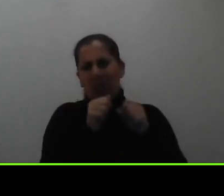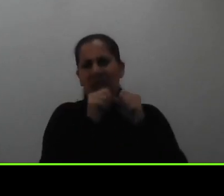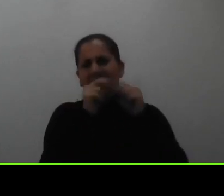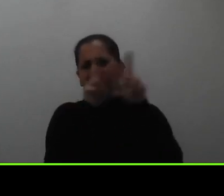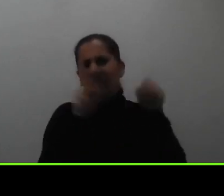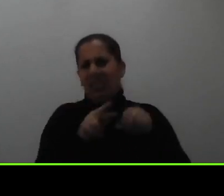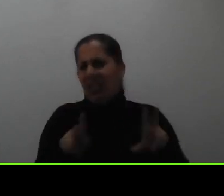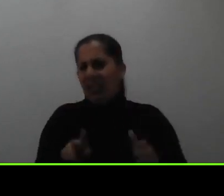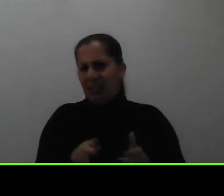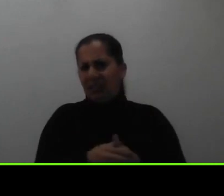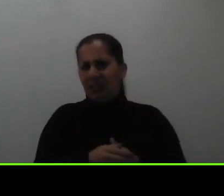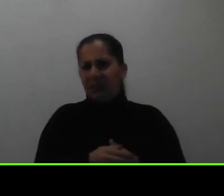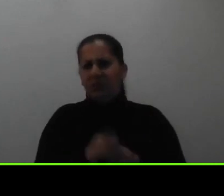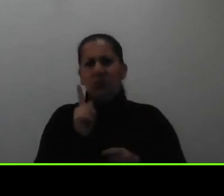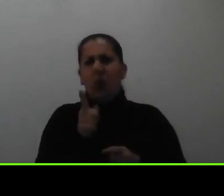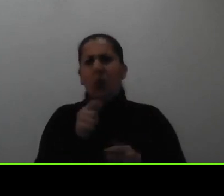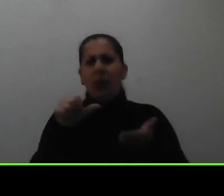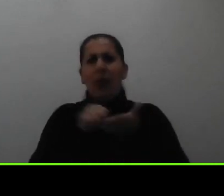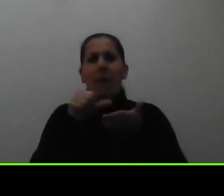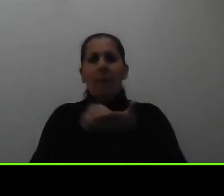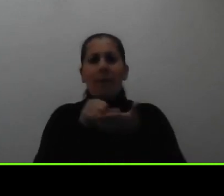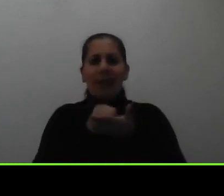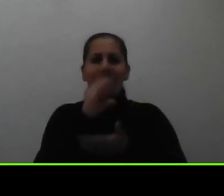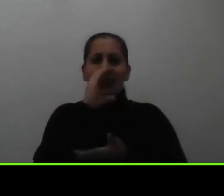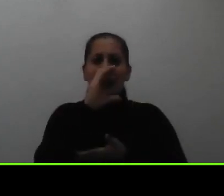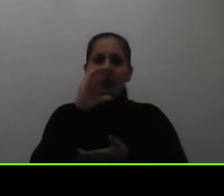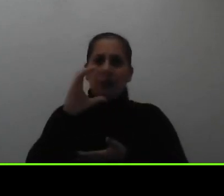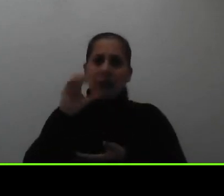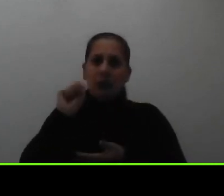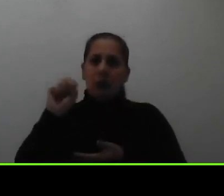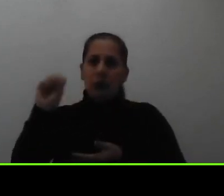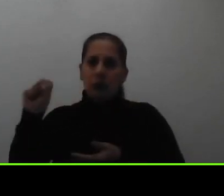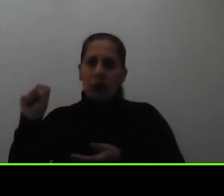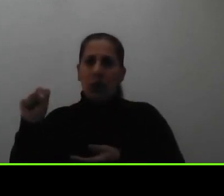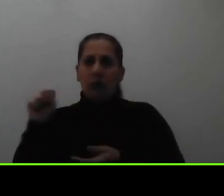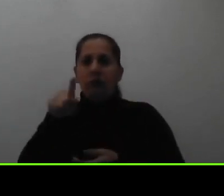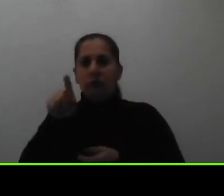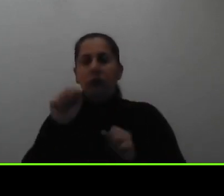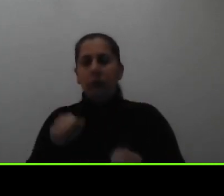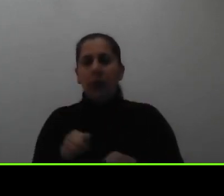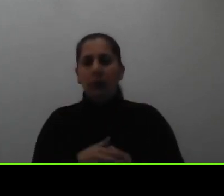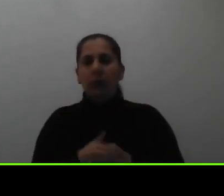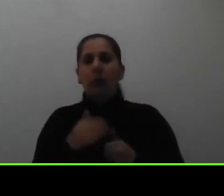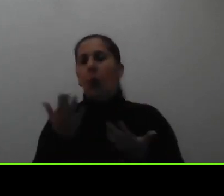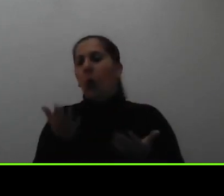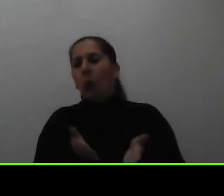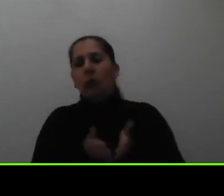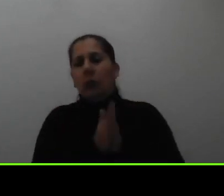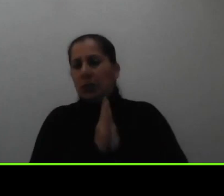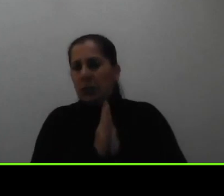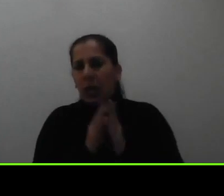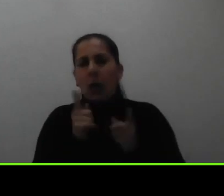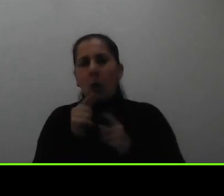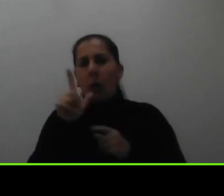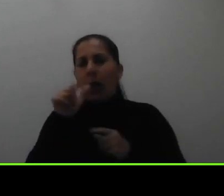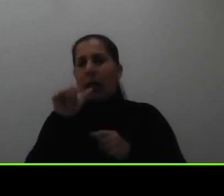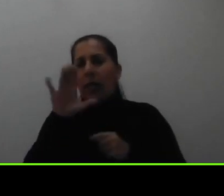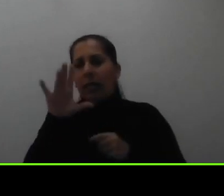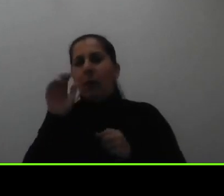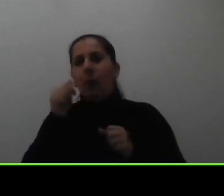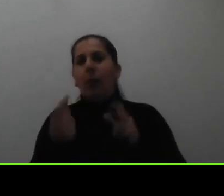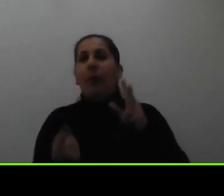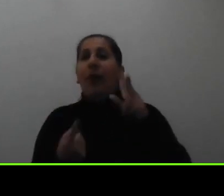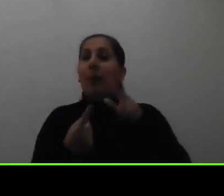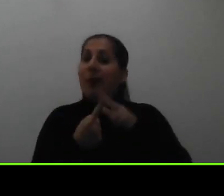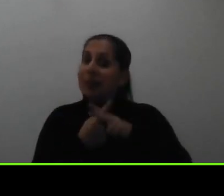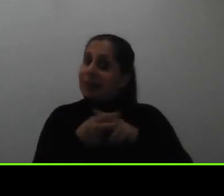la página de la caja costarricense del seguro social ese detalle cómo solicitarlo y cuál es el link lo encuentran en el listado